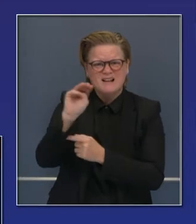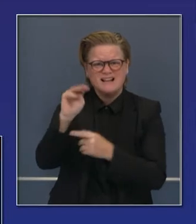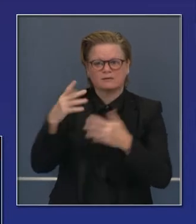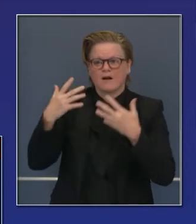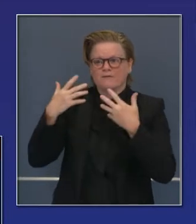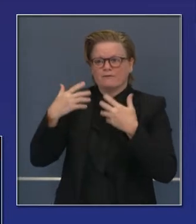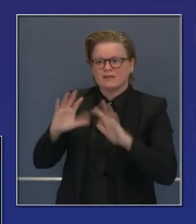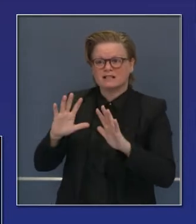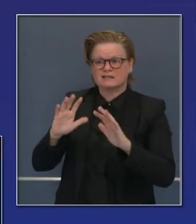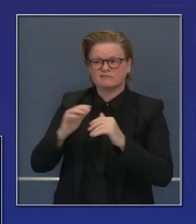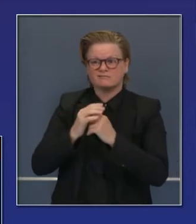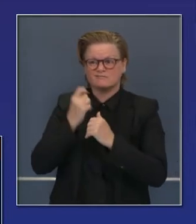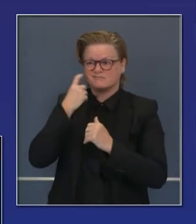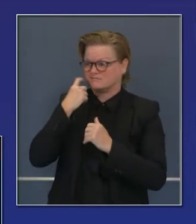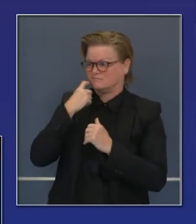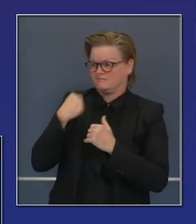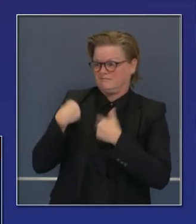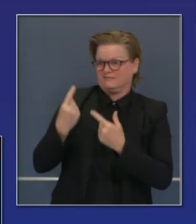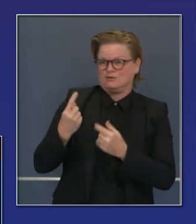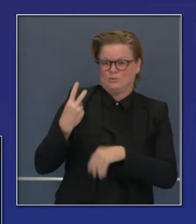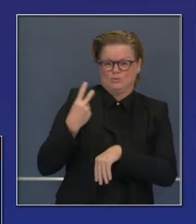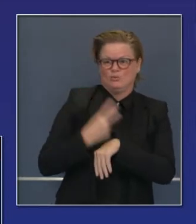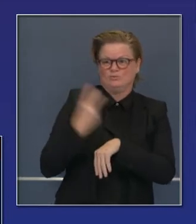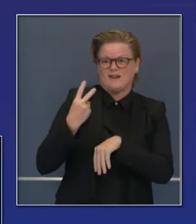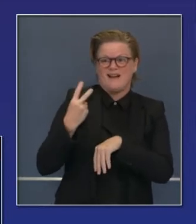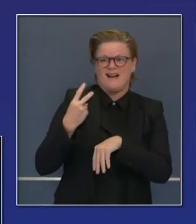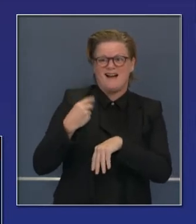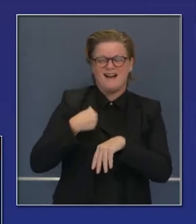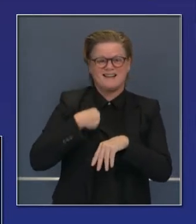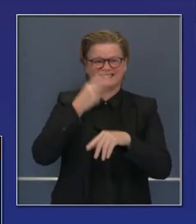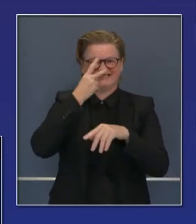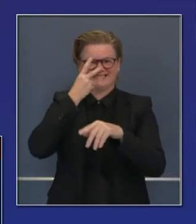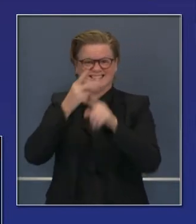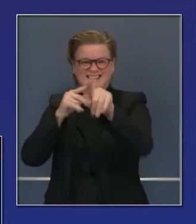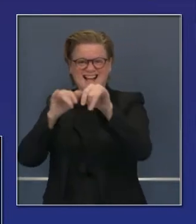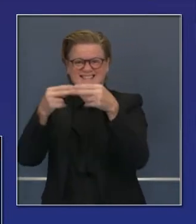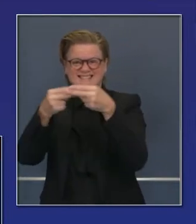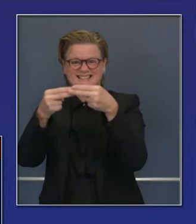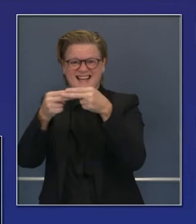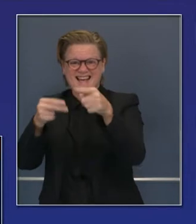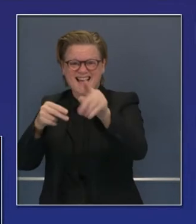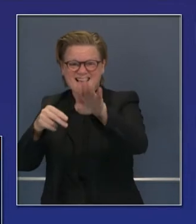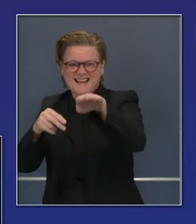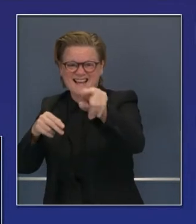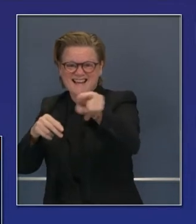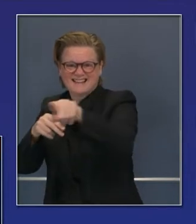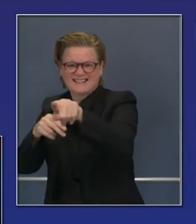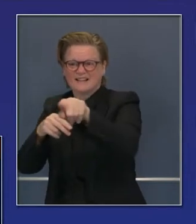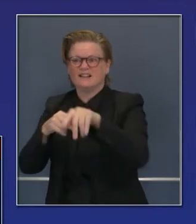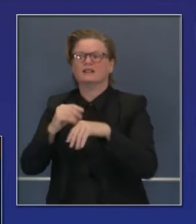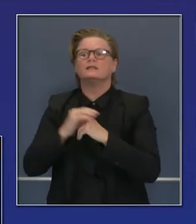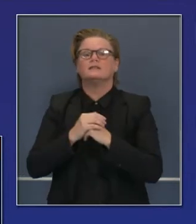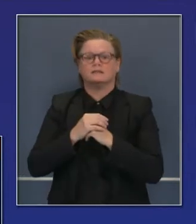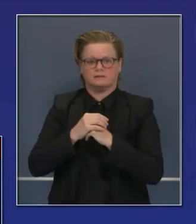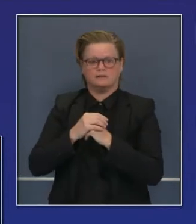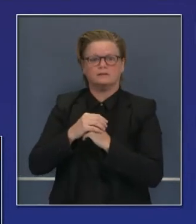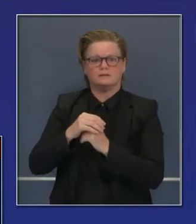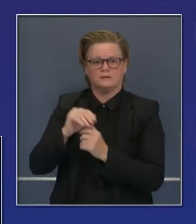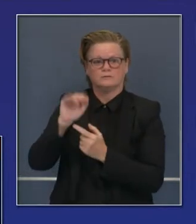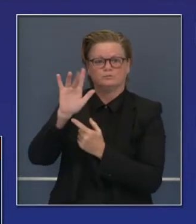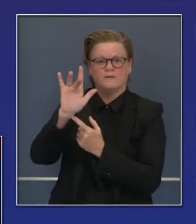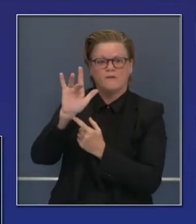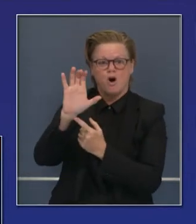dólares en las últimas 48 horas. Pueden ver aquí en esta transparencia casi 2,500